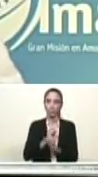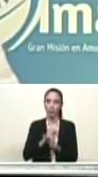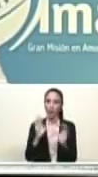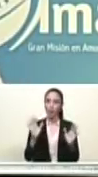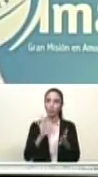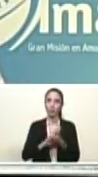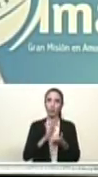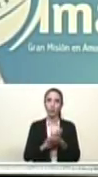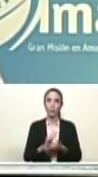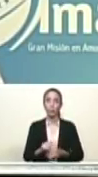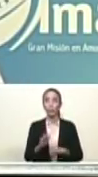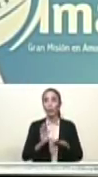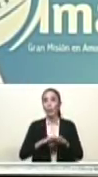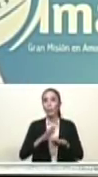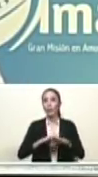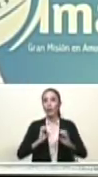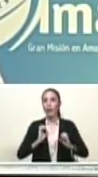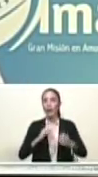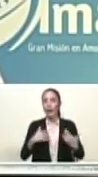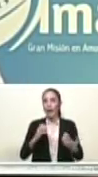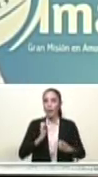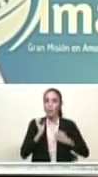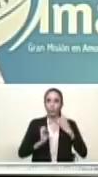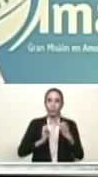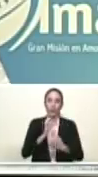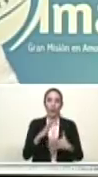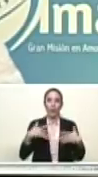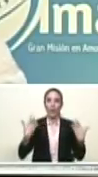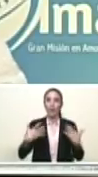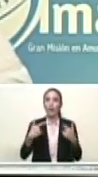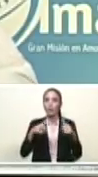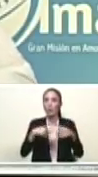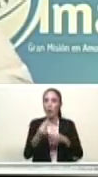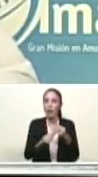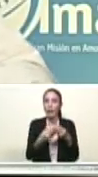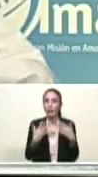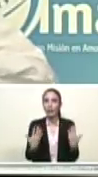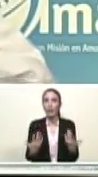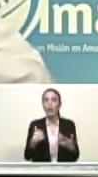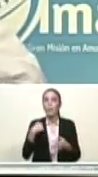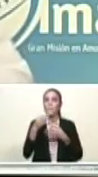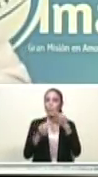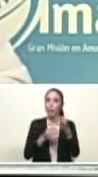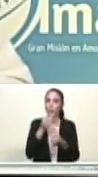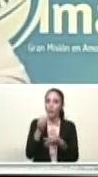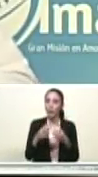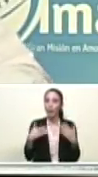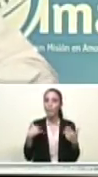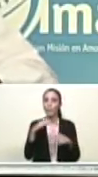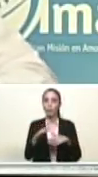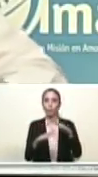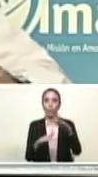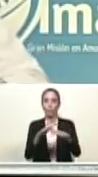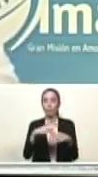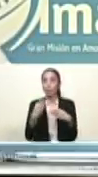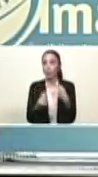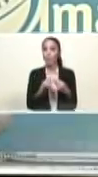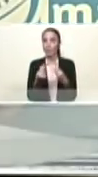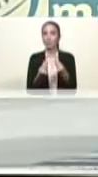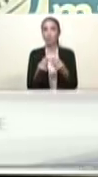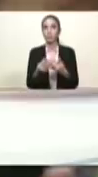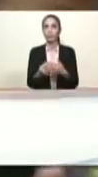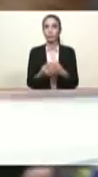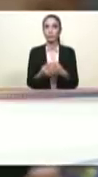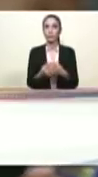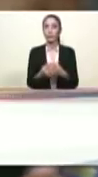Porque la emoción es mucha. ¿Y ahora qué hago? Vamos a explicarle ahora qué va a hacer. Usted va a